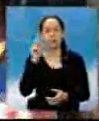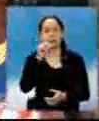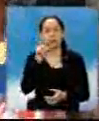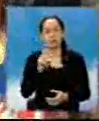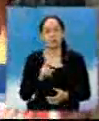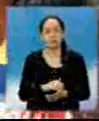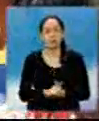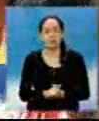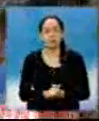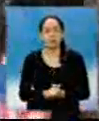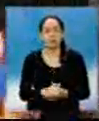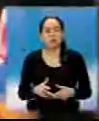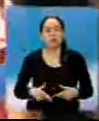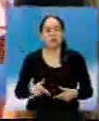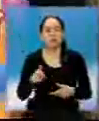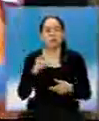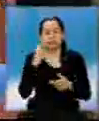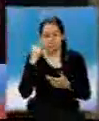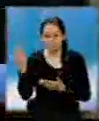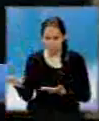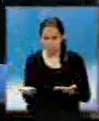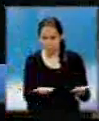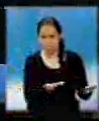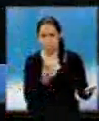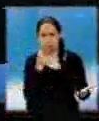vivir. Pase adelante.